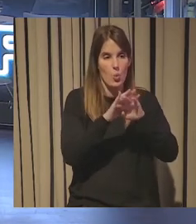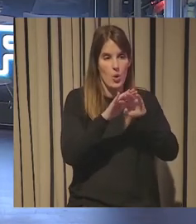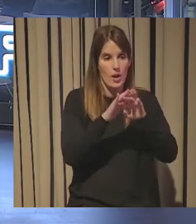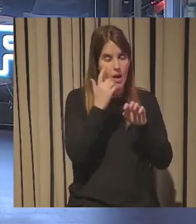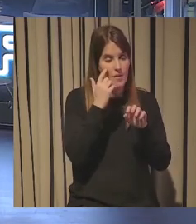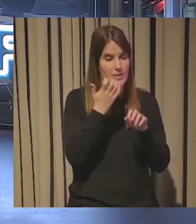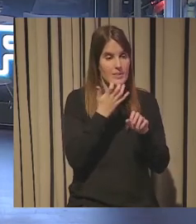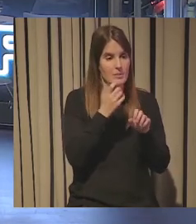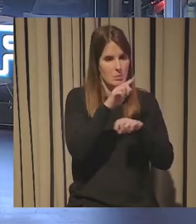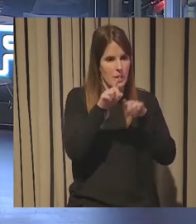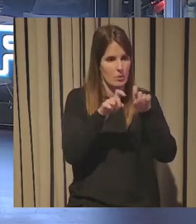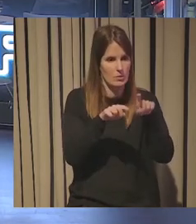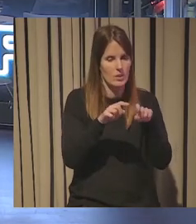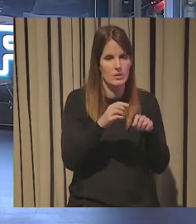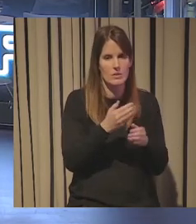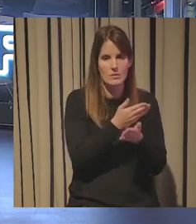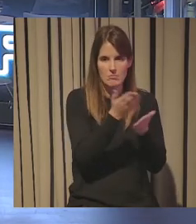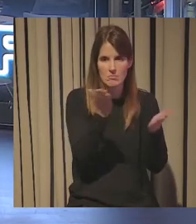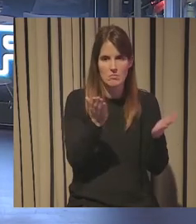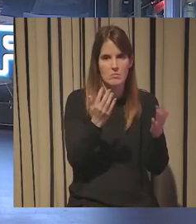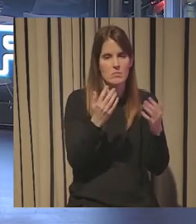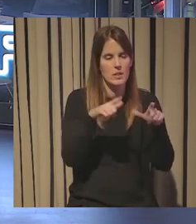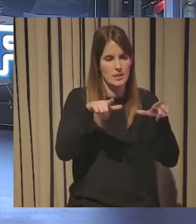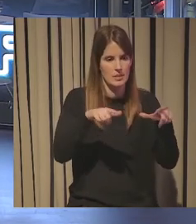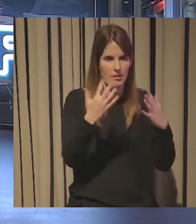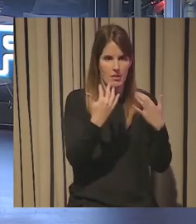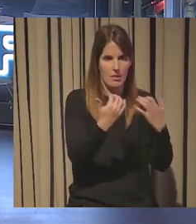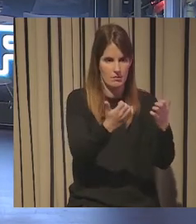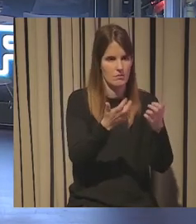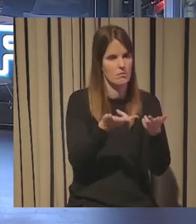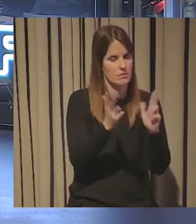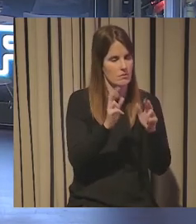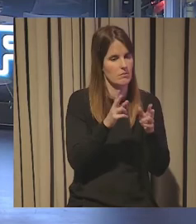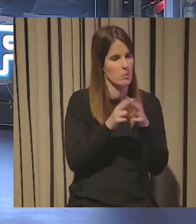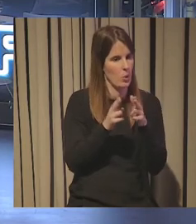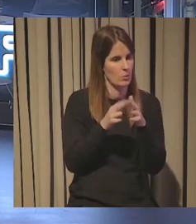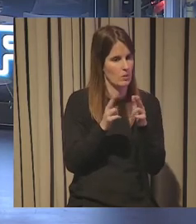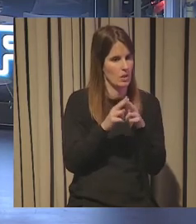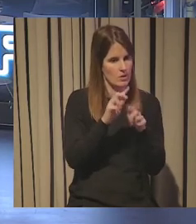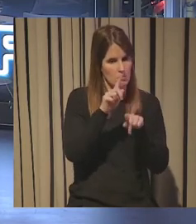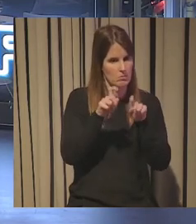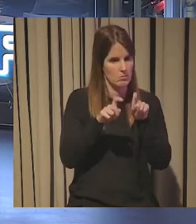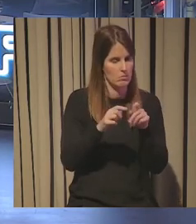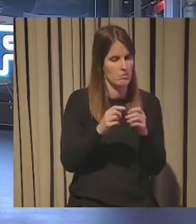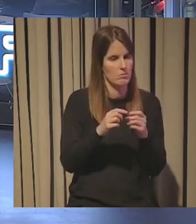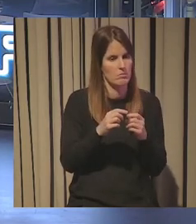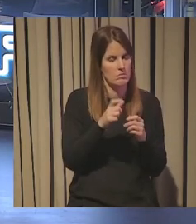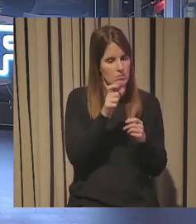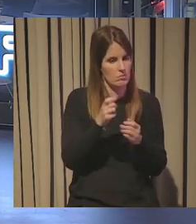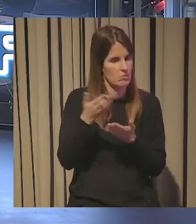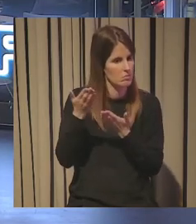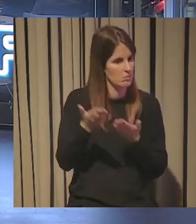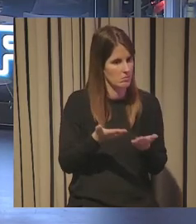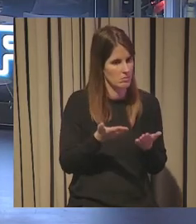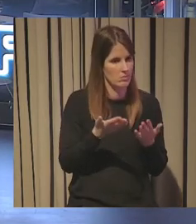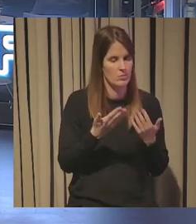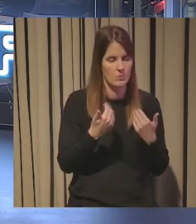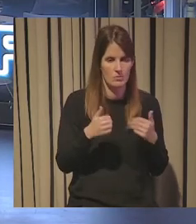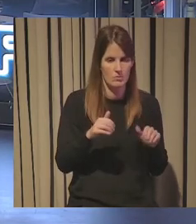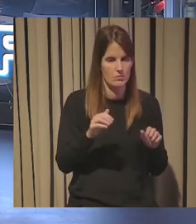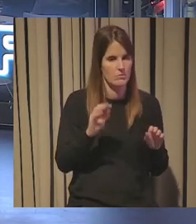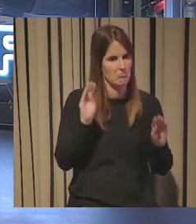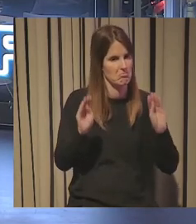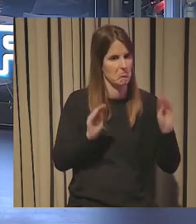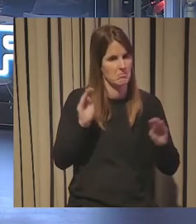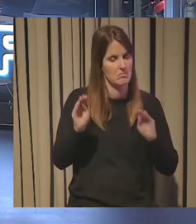de las preguntas estáis totalmente invitados a hacer preguntas a cualquiera de los invitados que se somete aquí